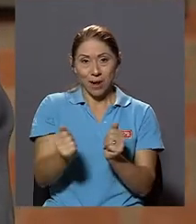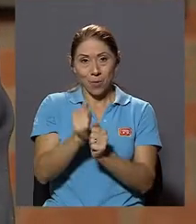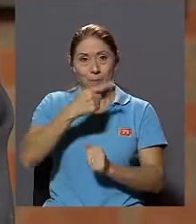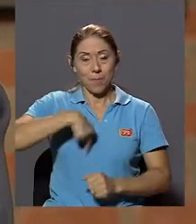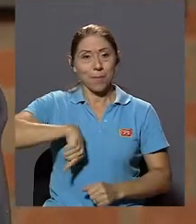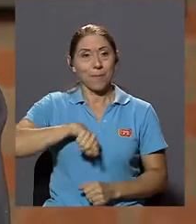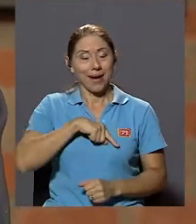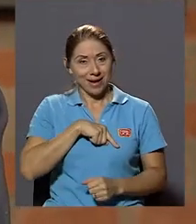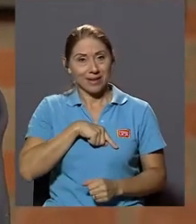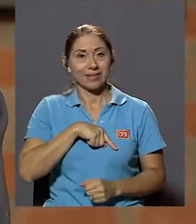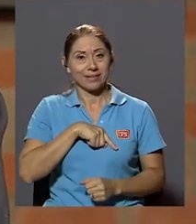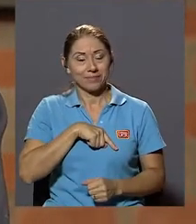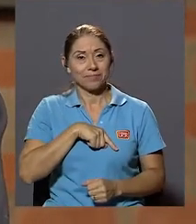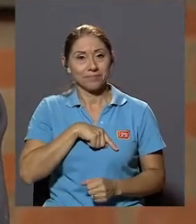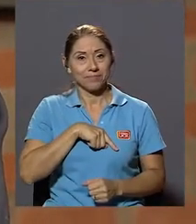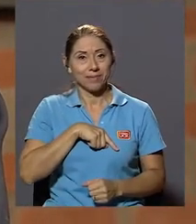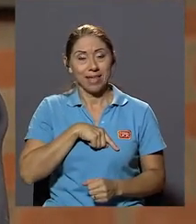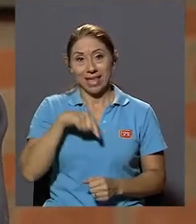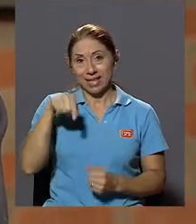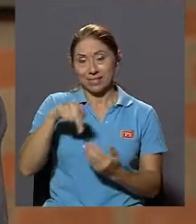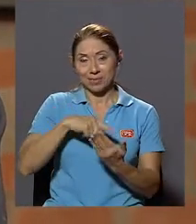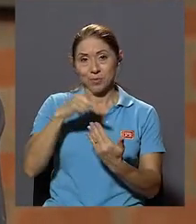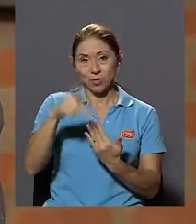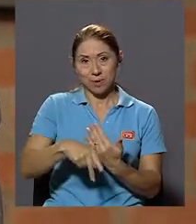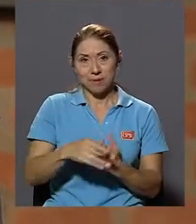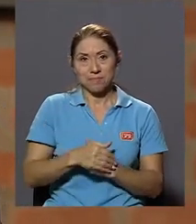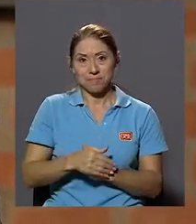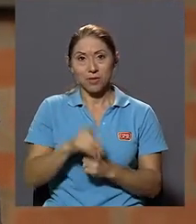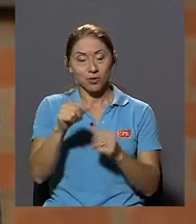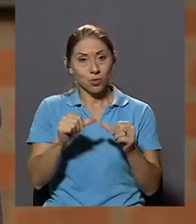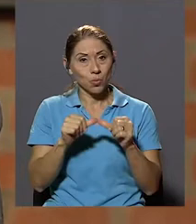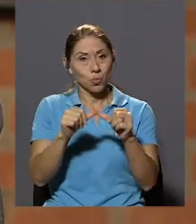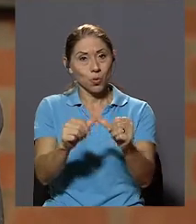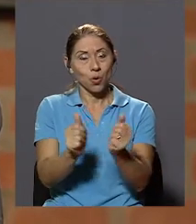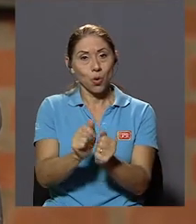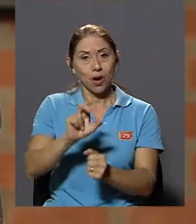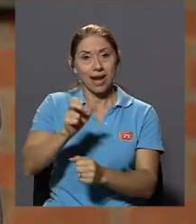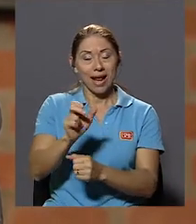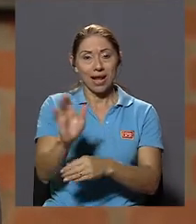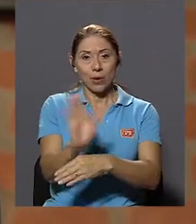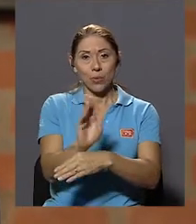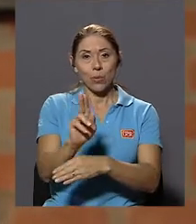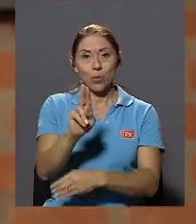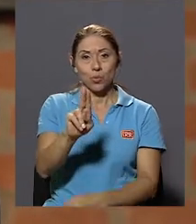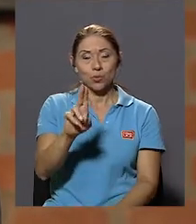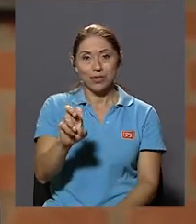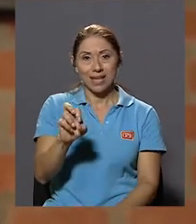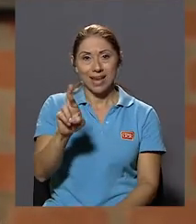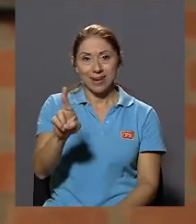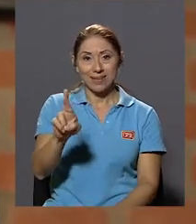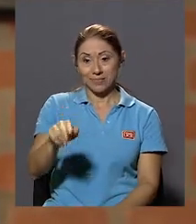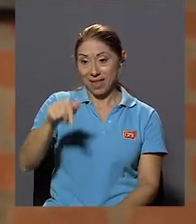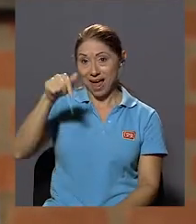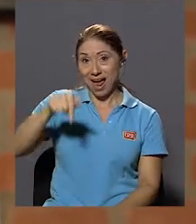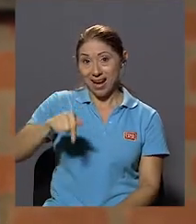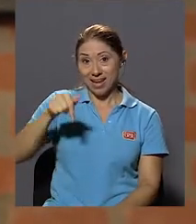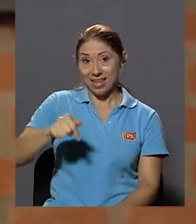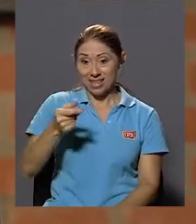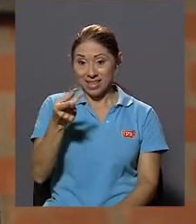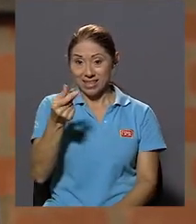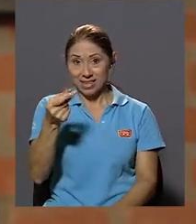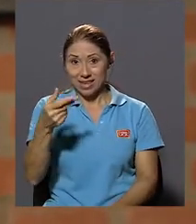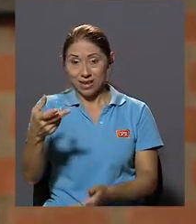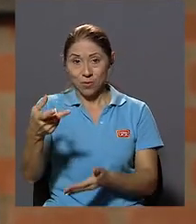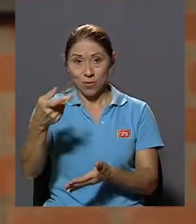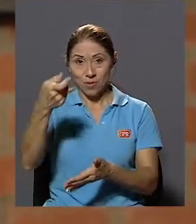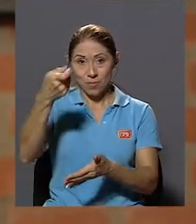Acompañen En Este Programa Y Quédense Con Canal UCR Donde Aquí Los Impuestos